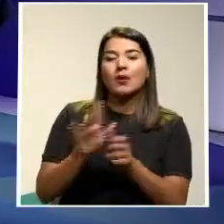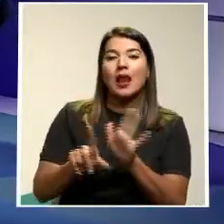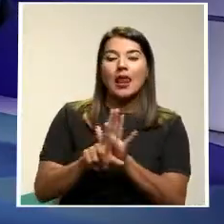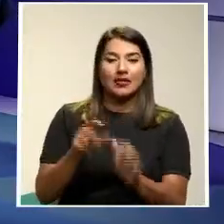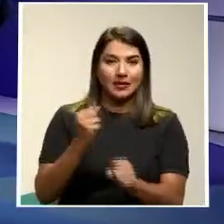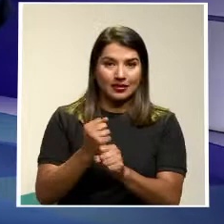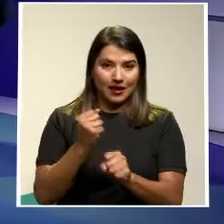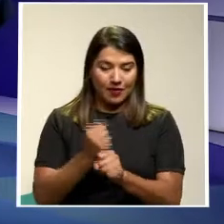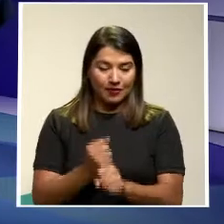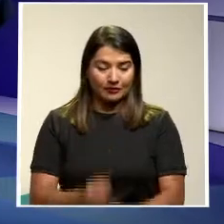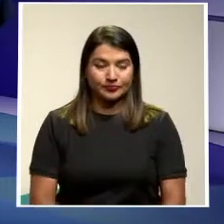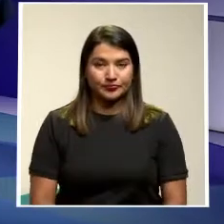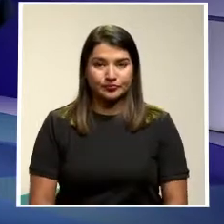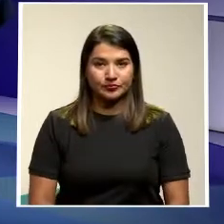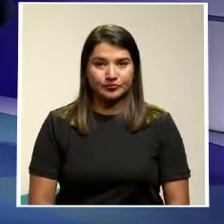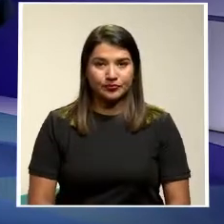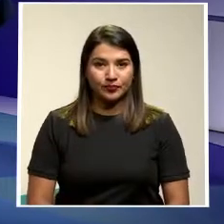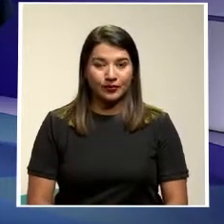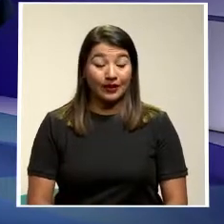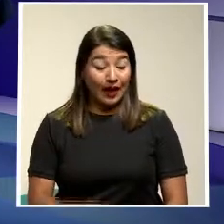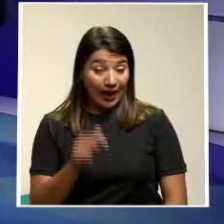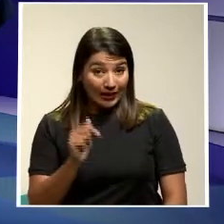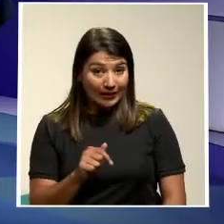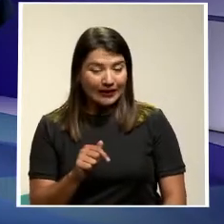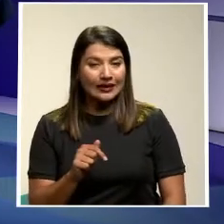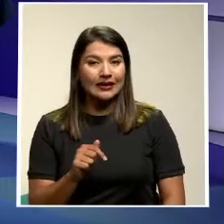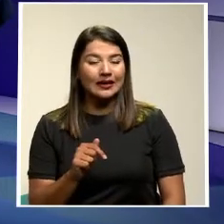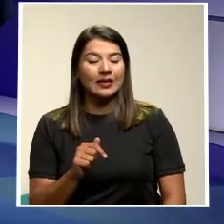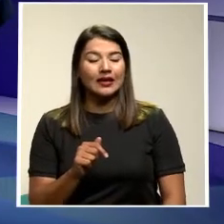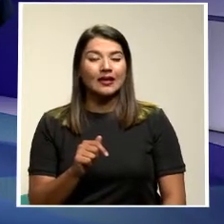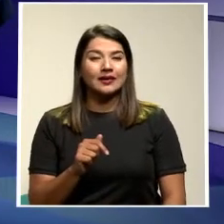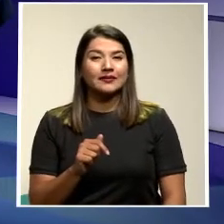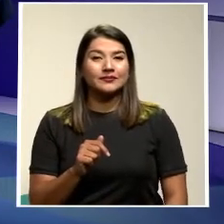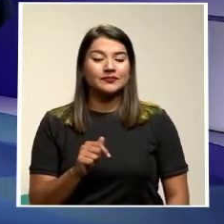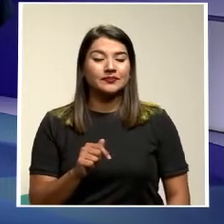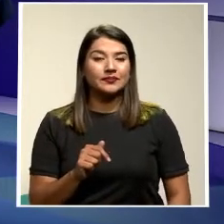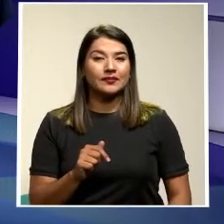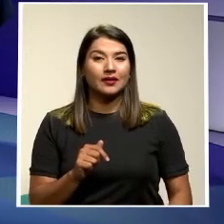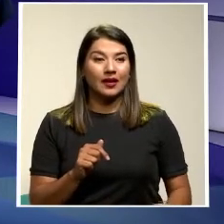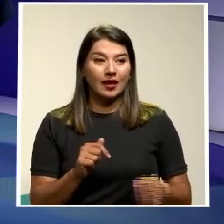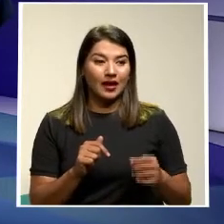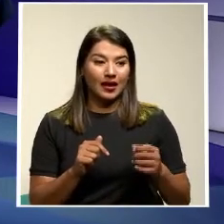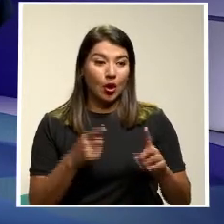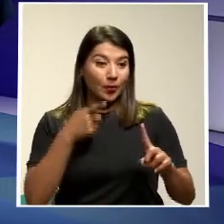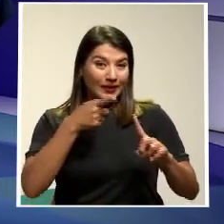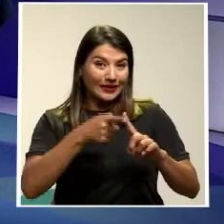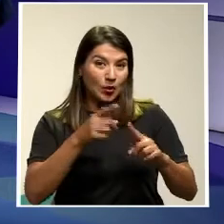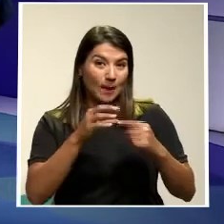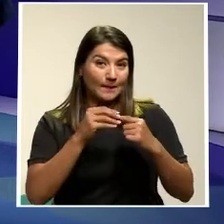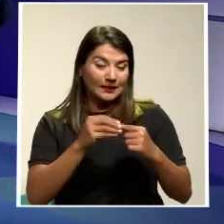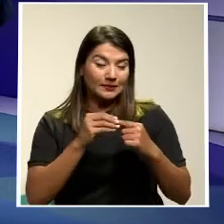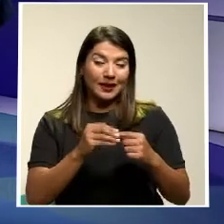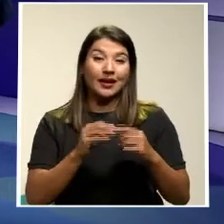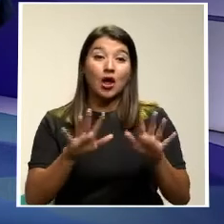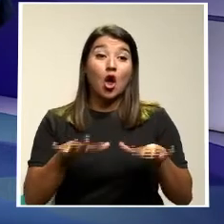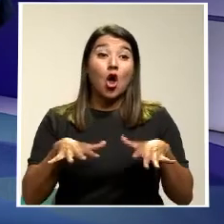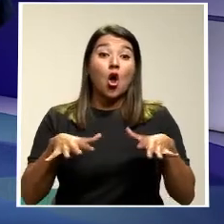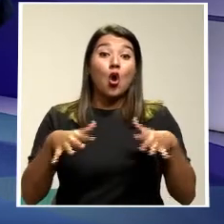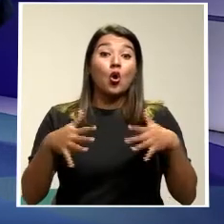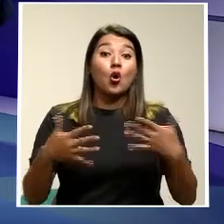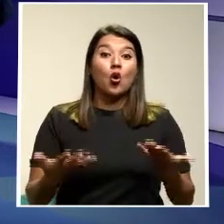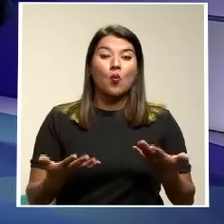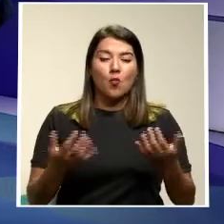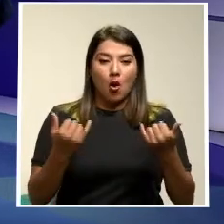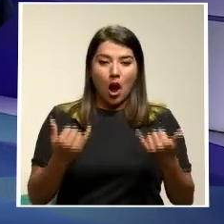De aquí Aquí en el fondo De lo que estamos hablando Es De cómo El avance De la